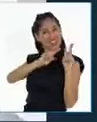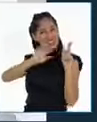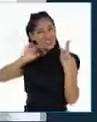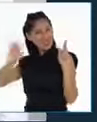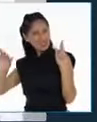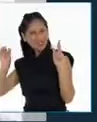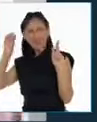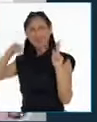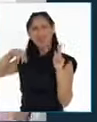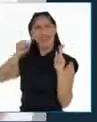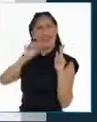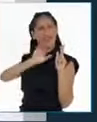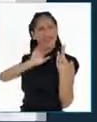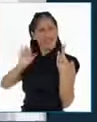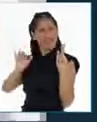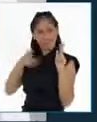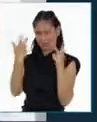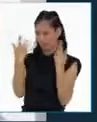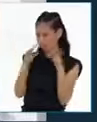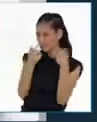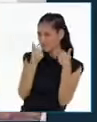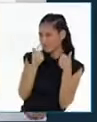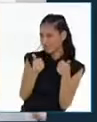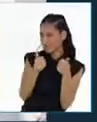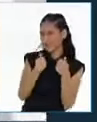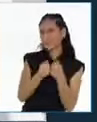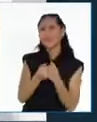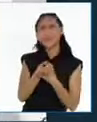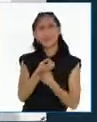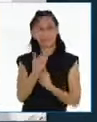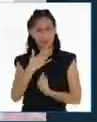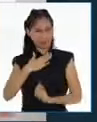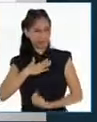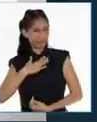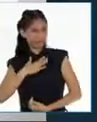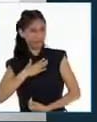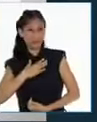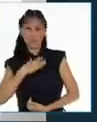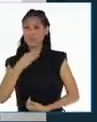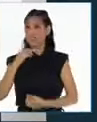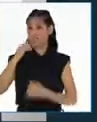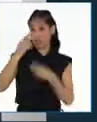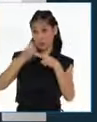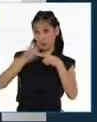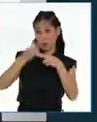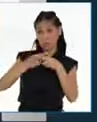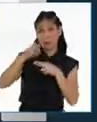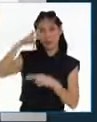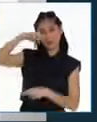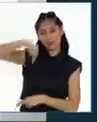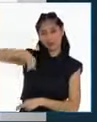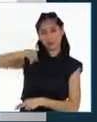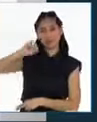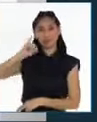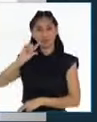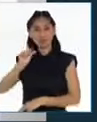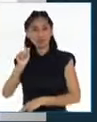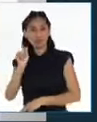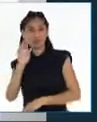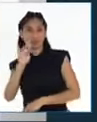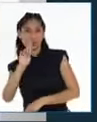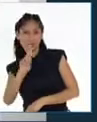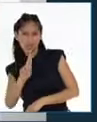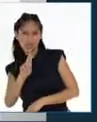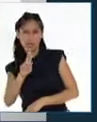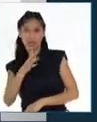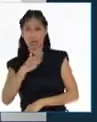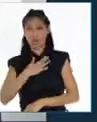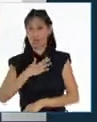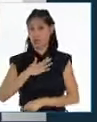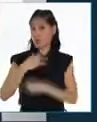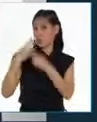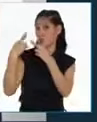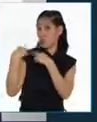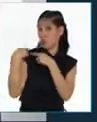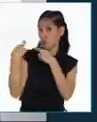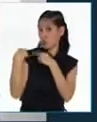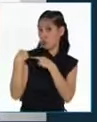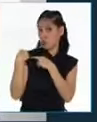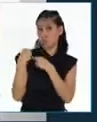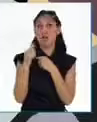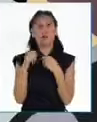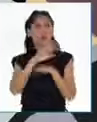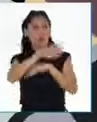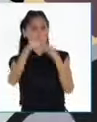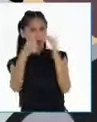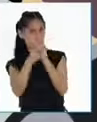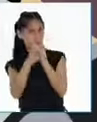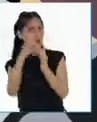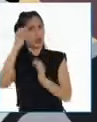¡Claro! ¡Al fin llegaron! Déjenme presentarme. Mi nombre es Pilar Villo y yo soy gerenta de Información y Educación Electoral de la